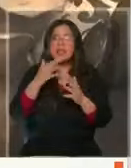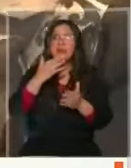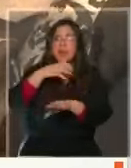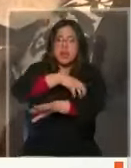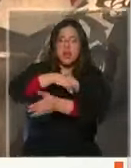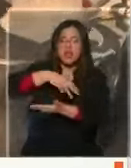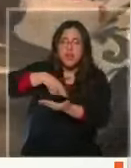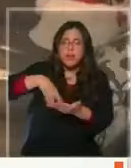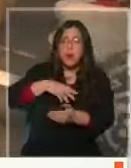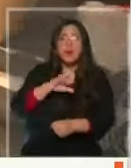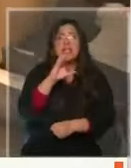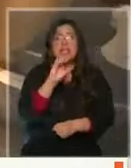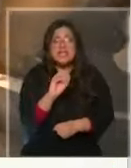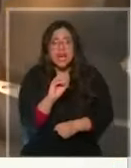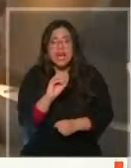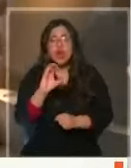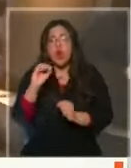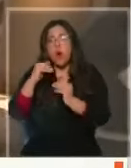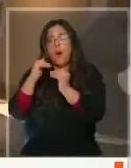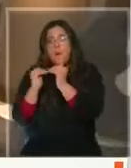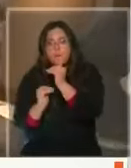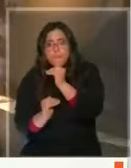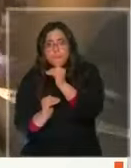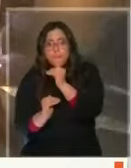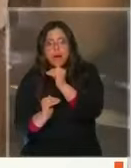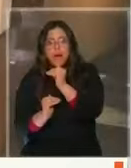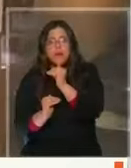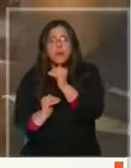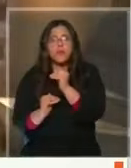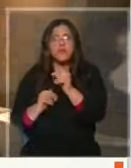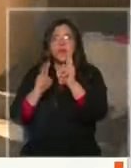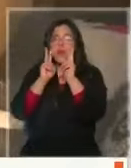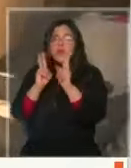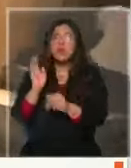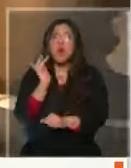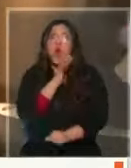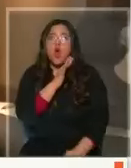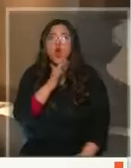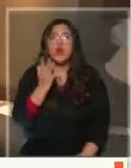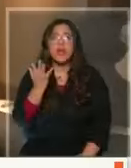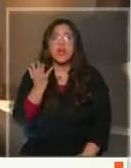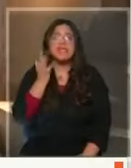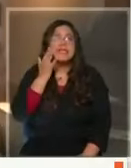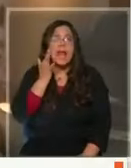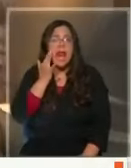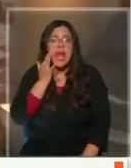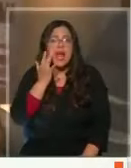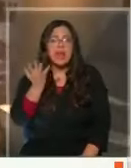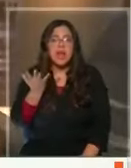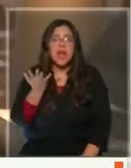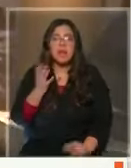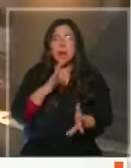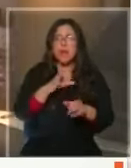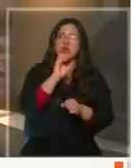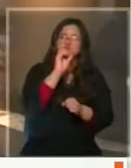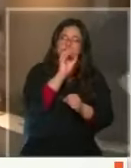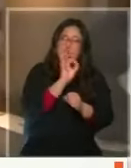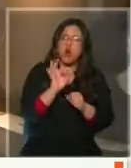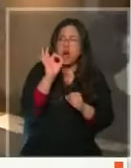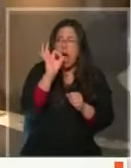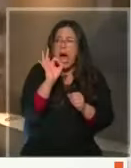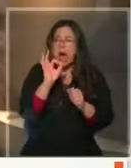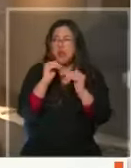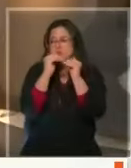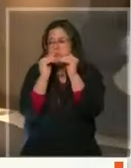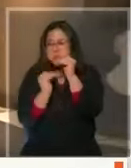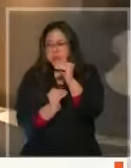podríamos marcar cero o incluso bajo cero. Como lo muestran esos colores celestes, hablan justamente de temperaturas bordeando el cero e incluso bajo cero, para